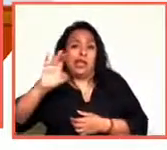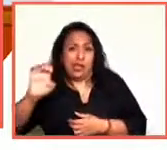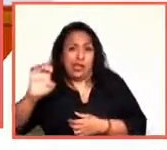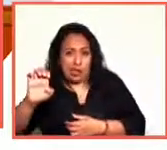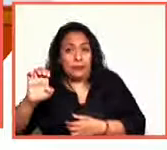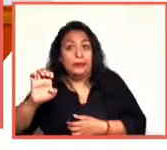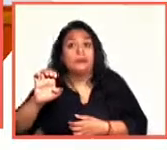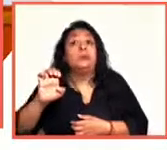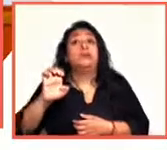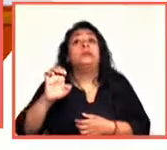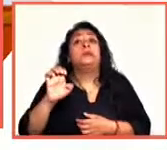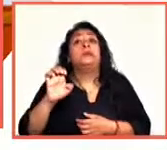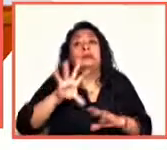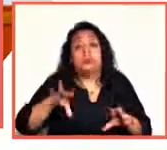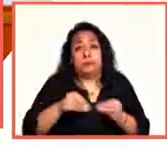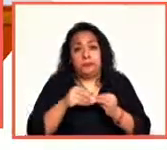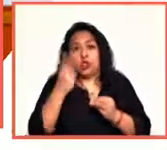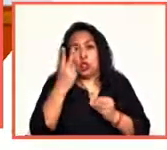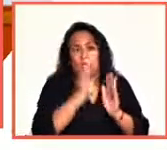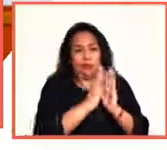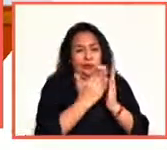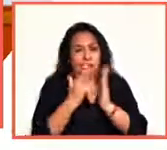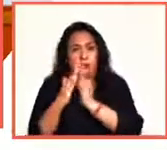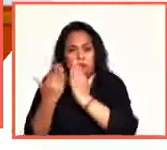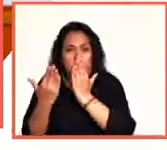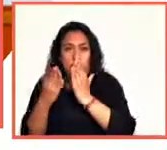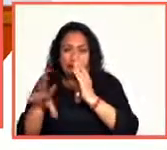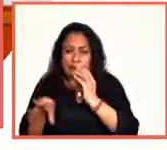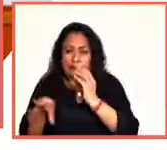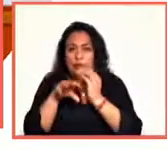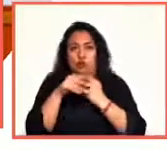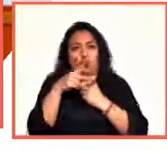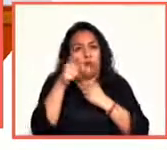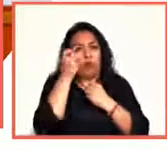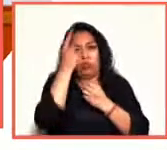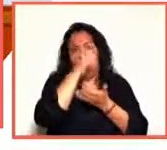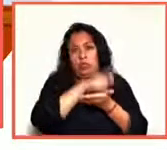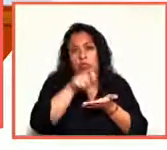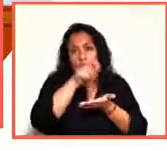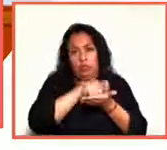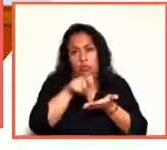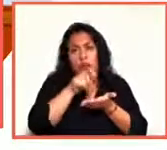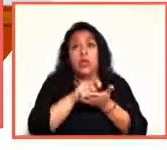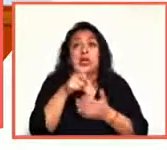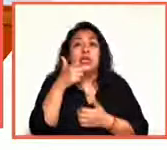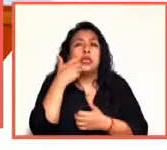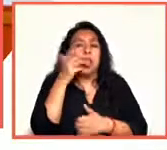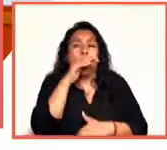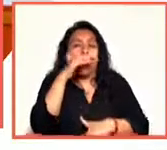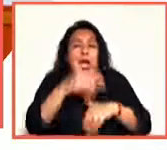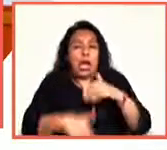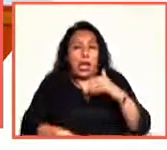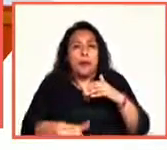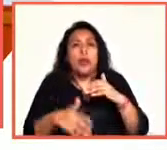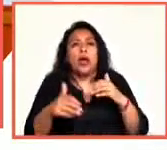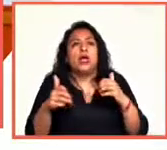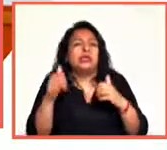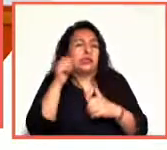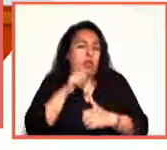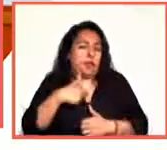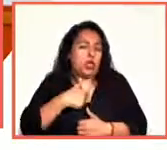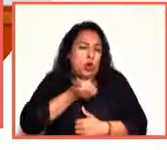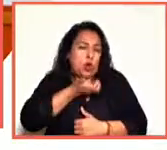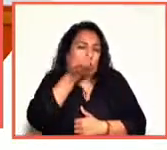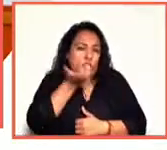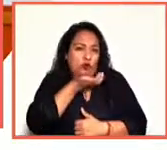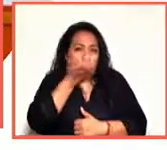y que reúne en dos tomos gran parte de tu creación, David, y quisiera cerrar esta conversación, como siempre hago, con